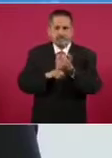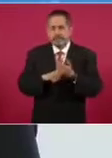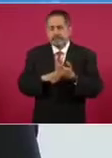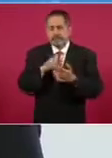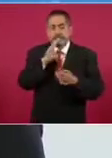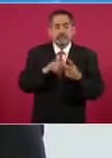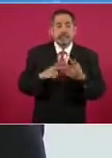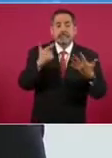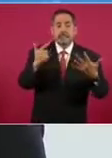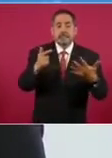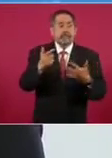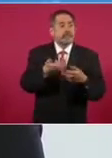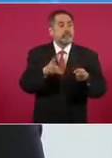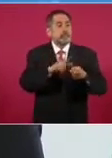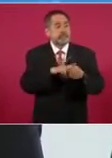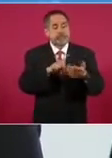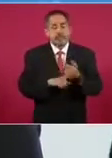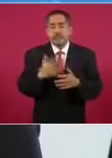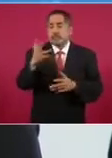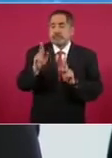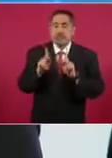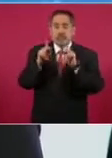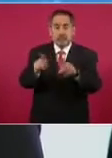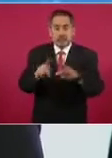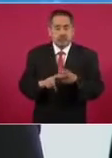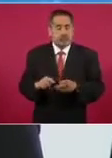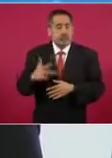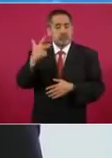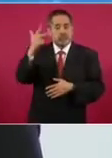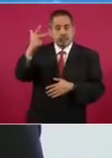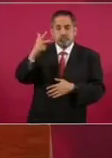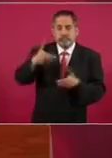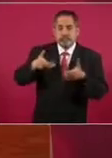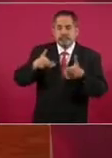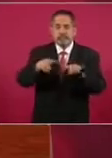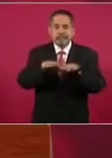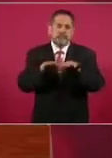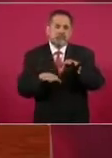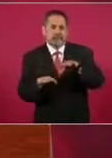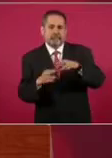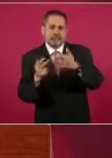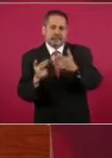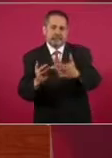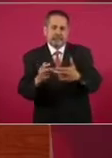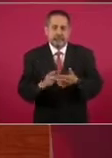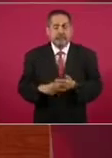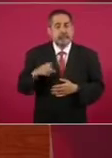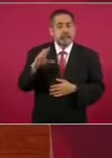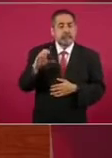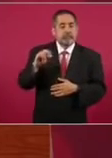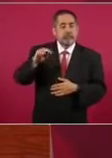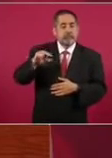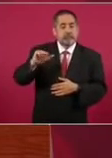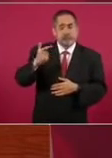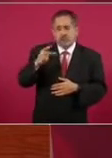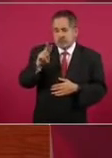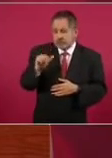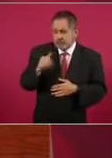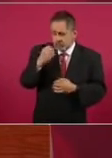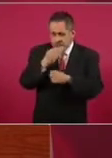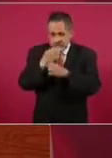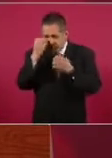cinco puentes dañados, ocho derrumbes carreteros y la Conagua está realizando una